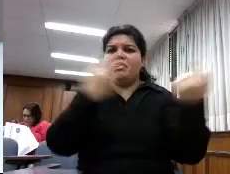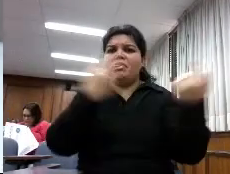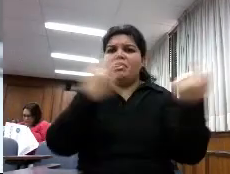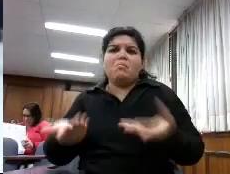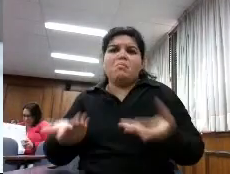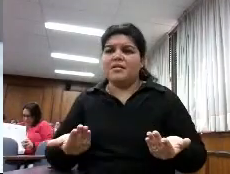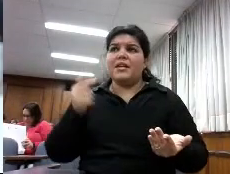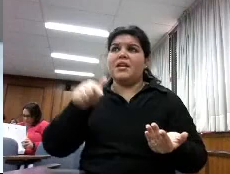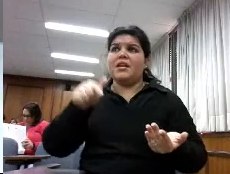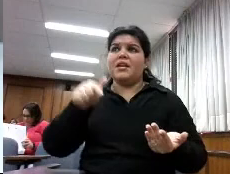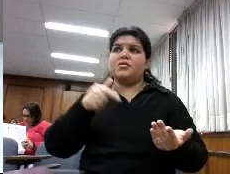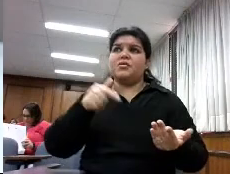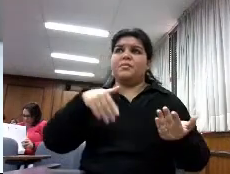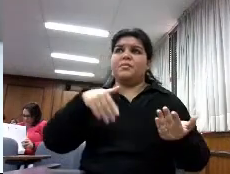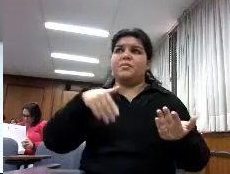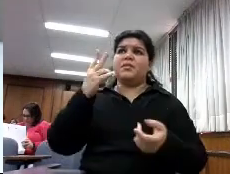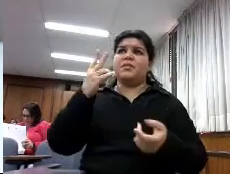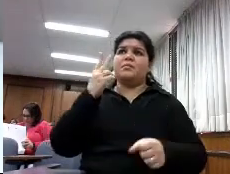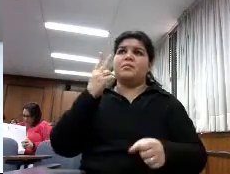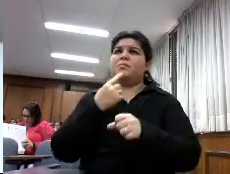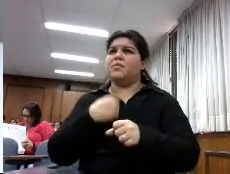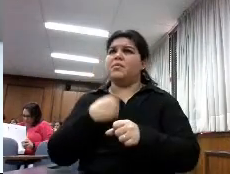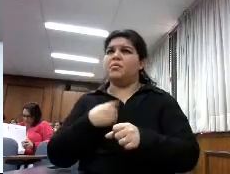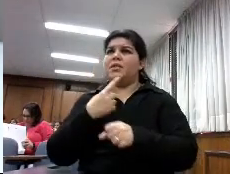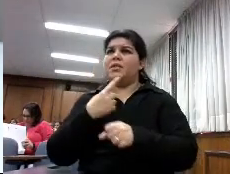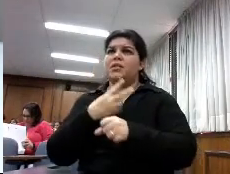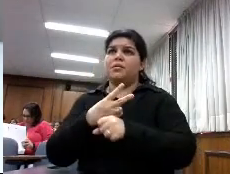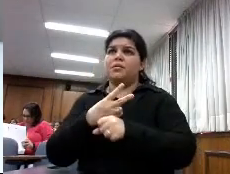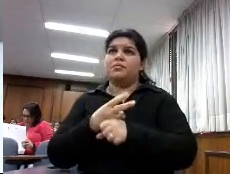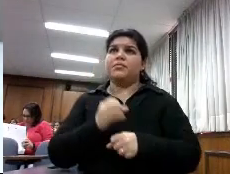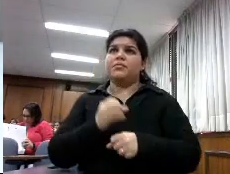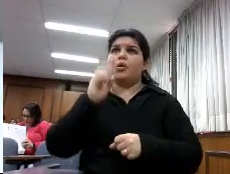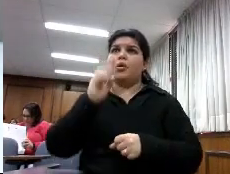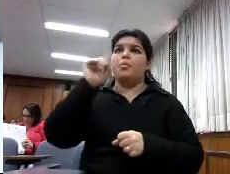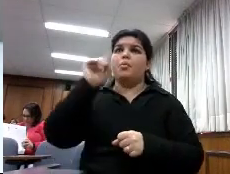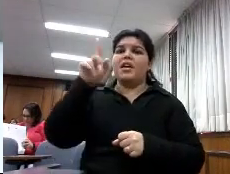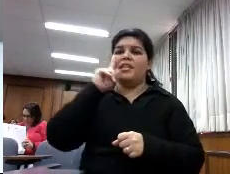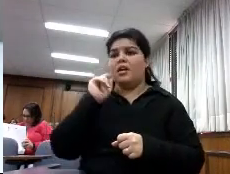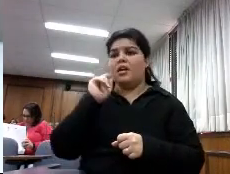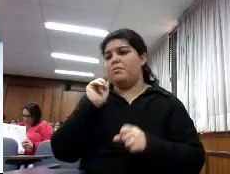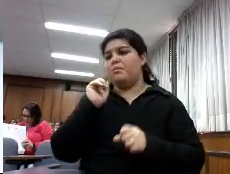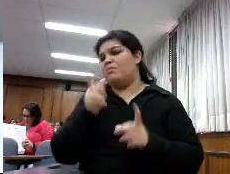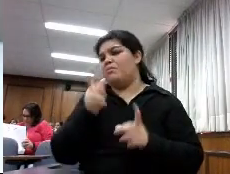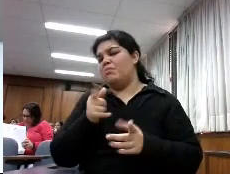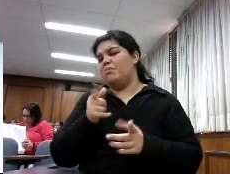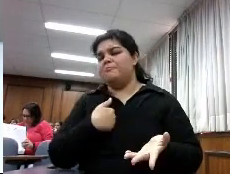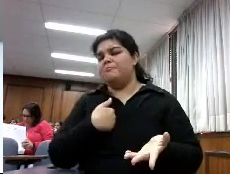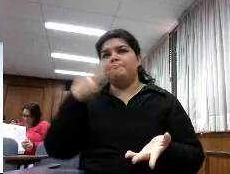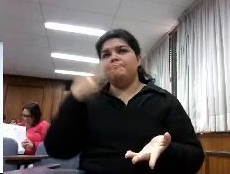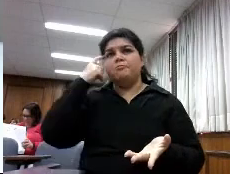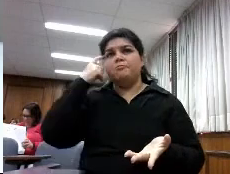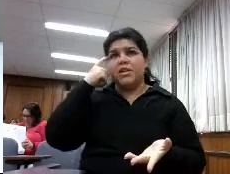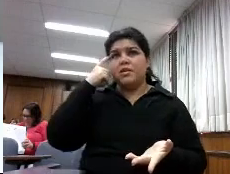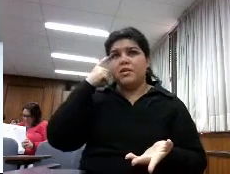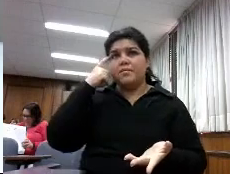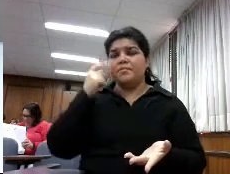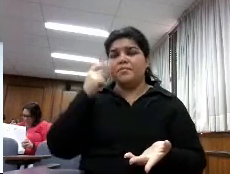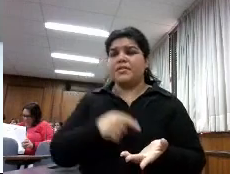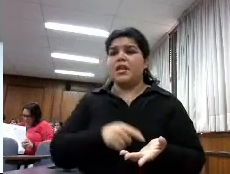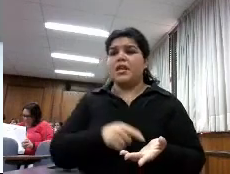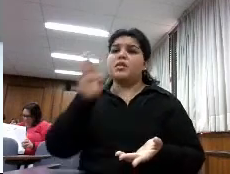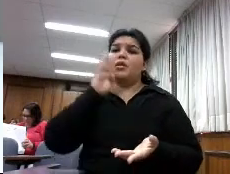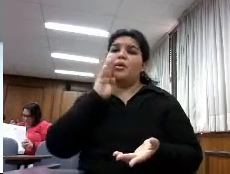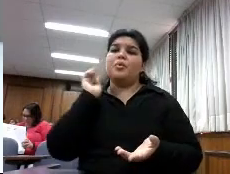primera pregunta y la segunda ¿cuál era? ah lo de Overdrive bueno pues yo consideraba un poquito que Overdrive estaba en Estados Unidos